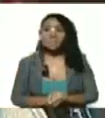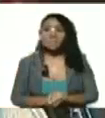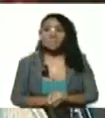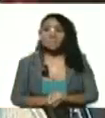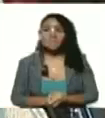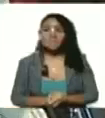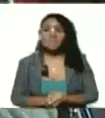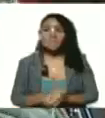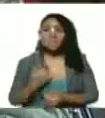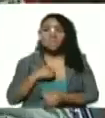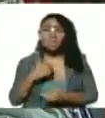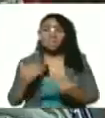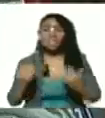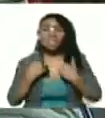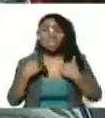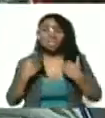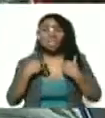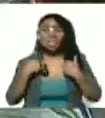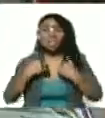Hemos pasado roncha dura